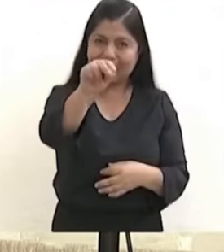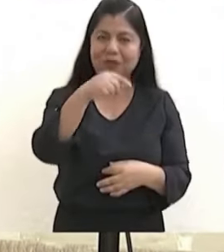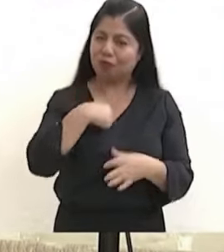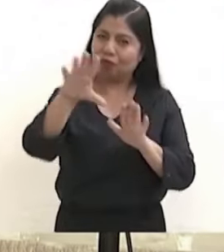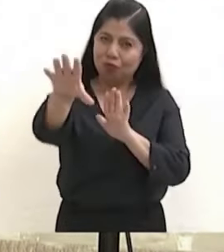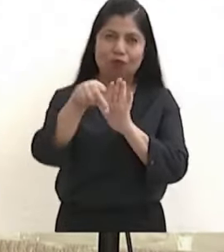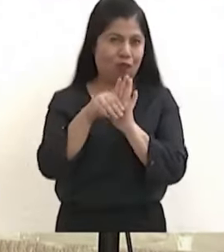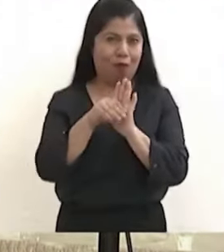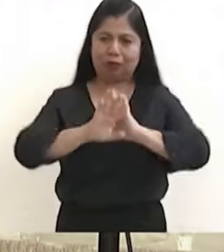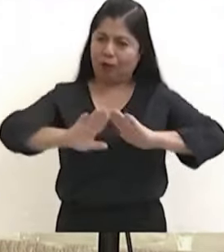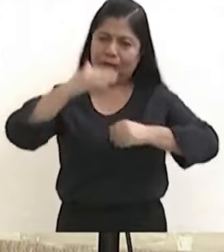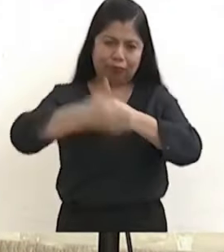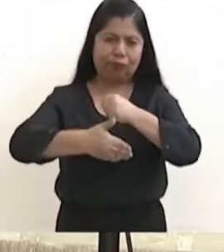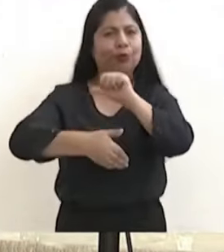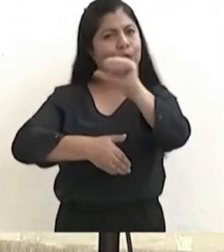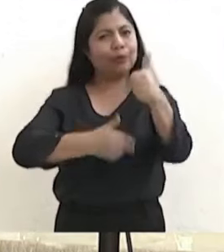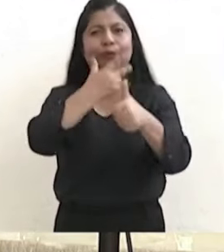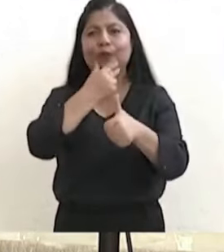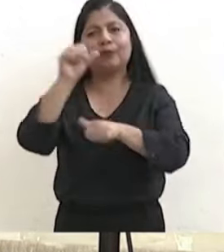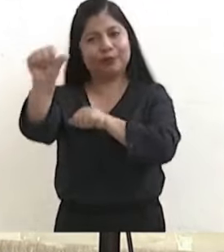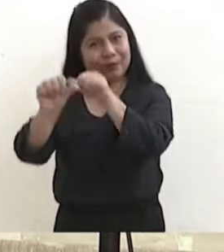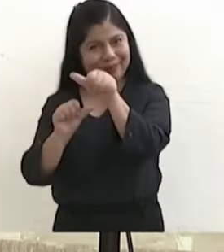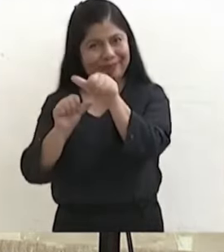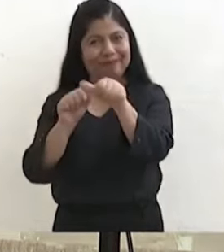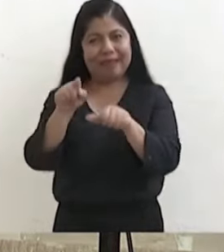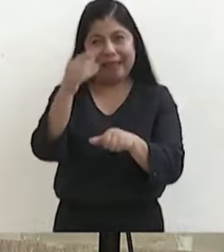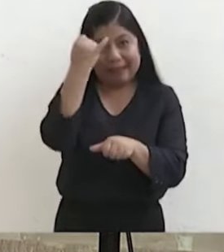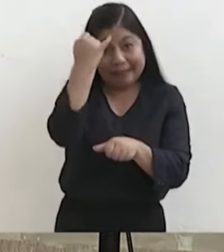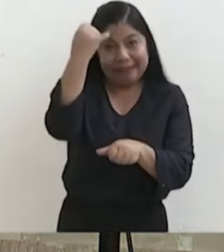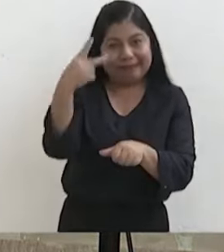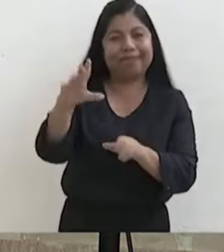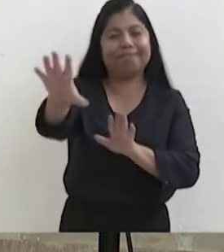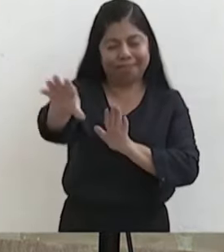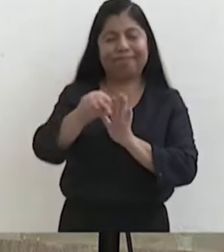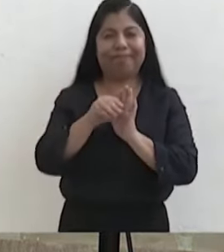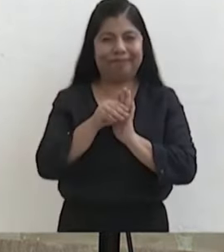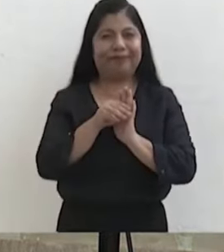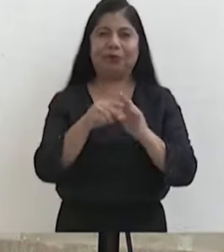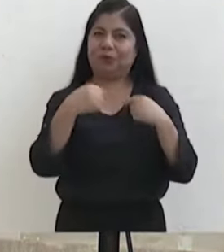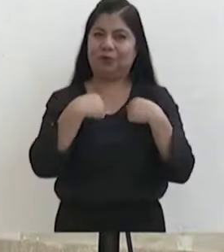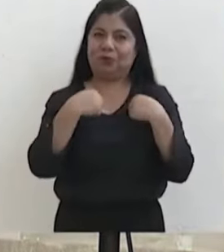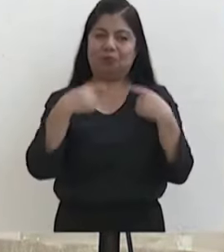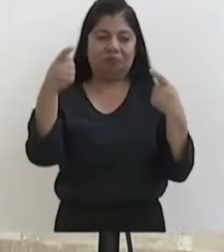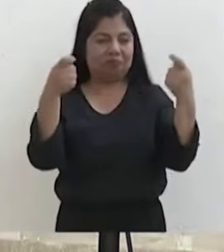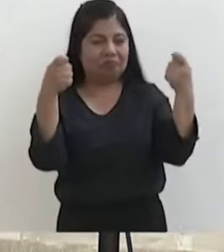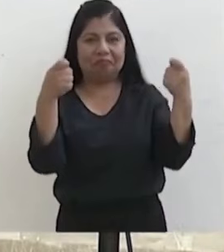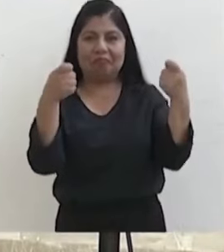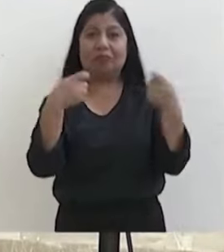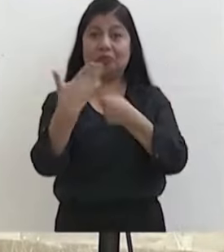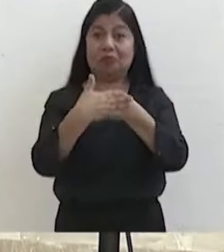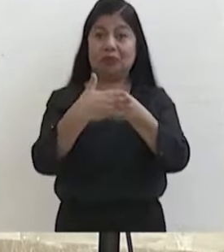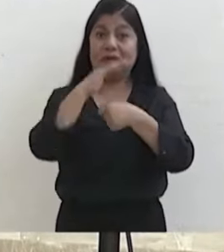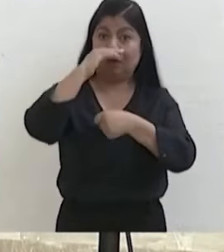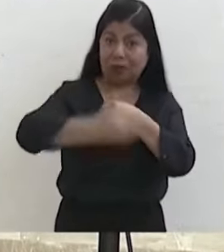Ya ayudé con muchos más millones de hombres y de mujeres que iniciamos